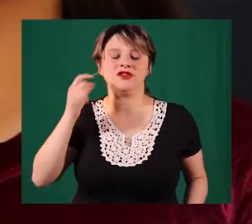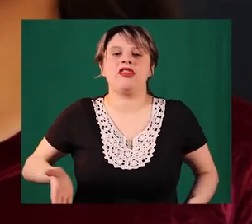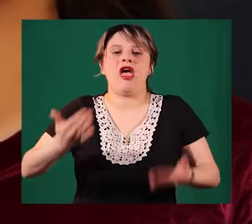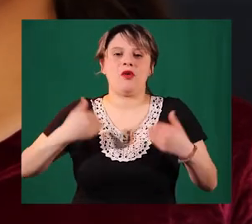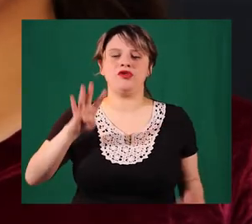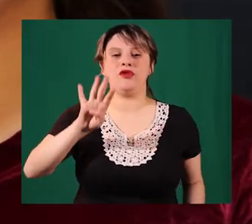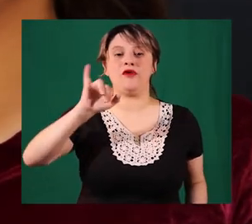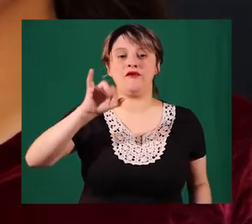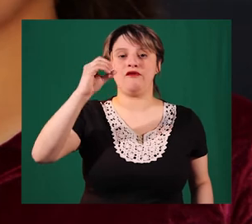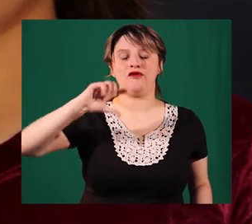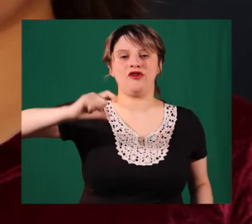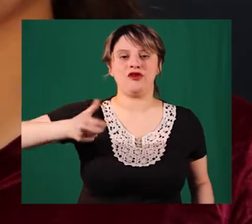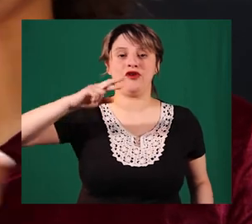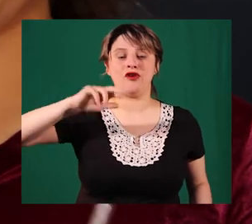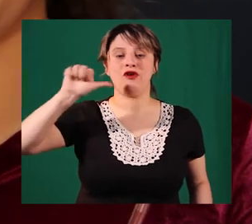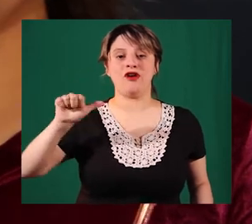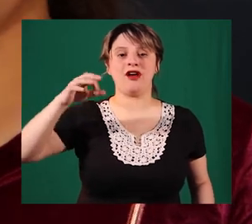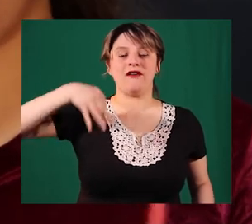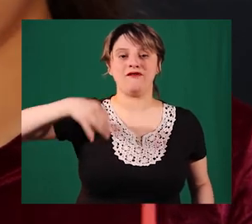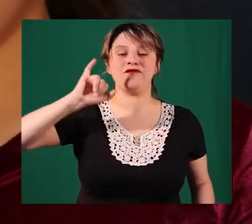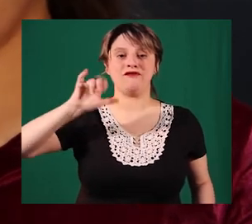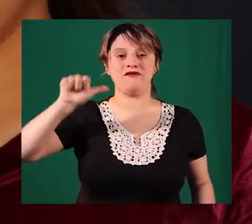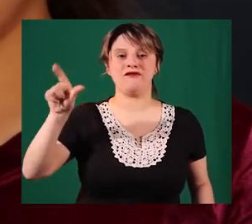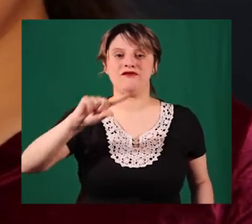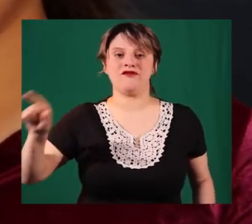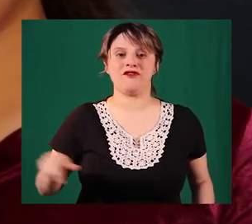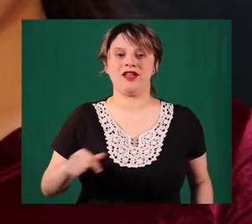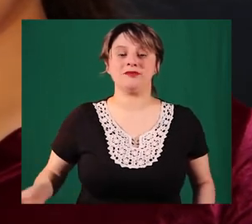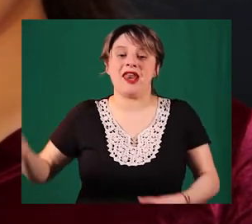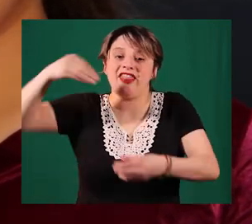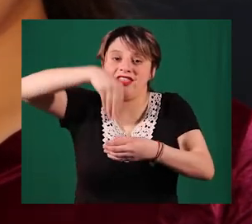Creación de autobiografías para reforzar la identidad y el autoconocimiento.